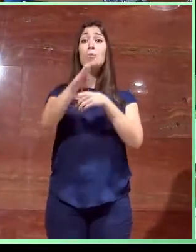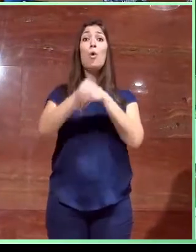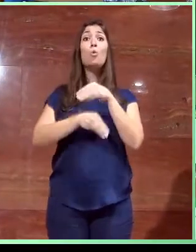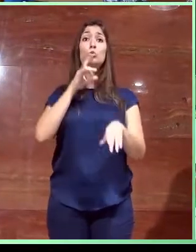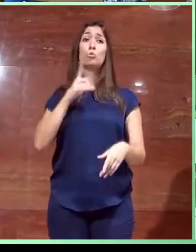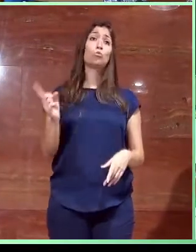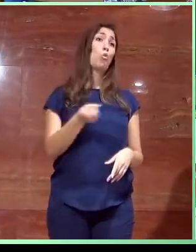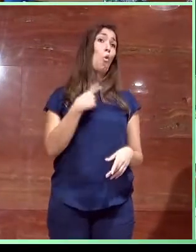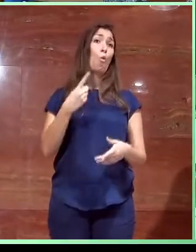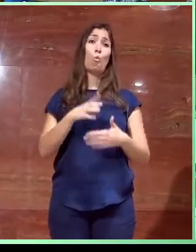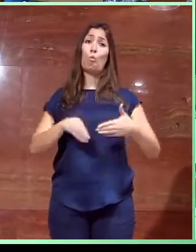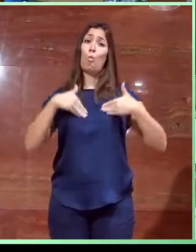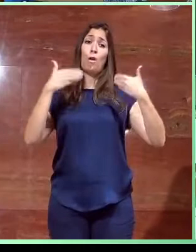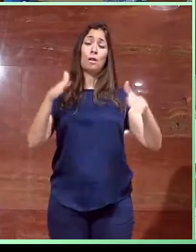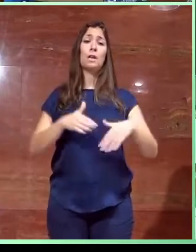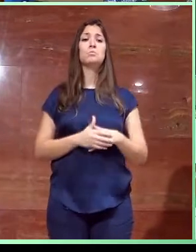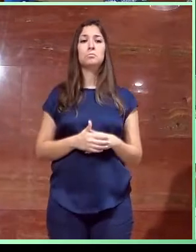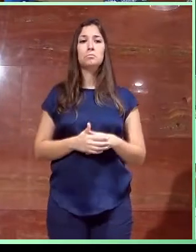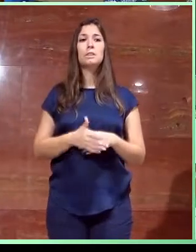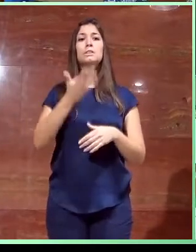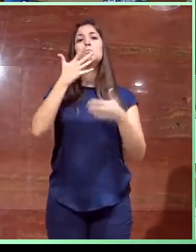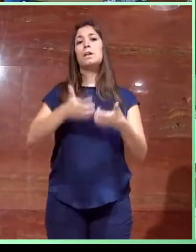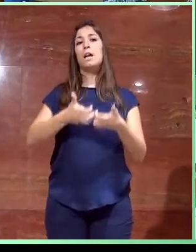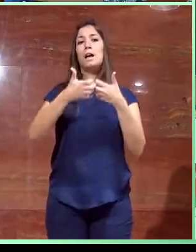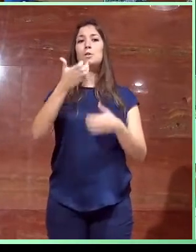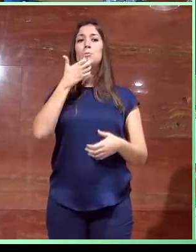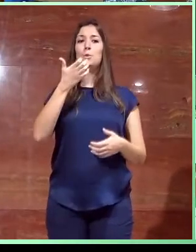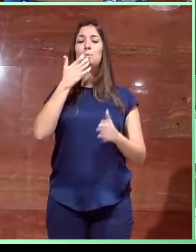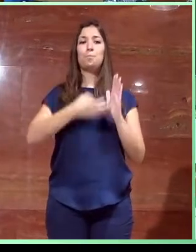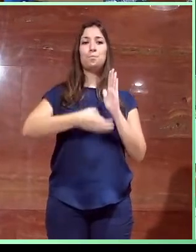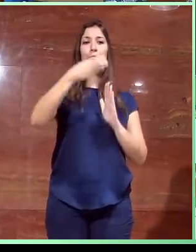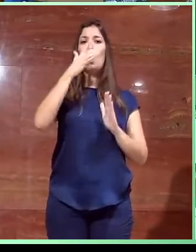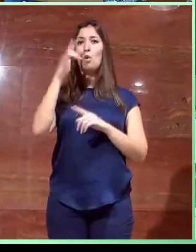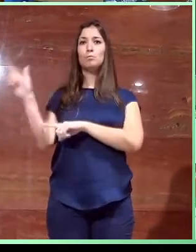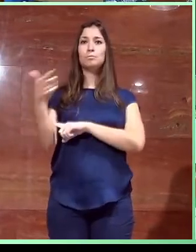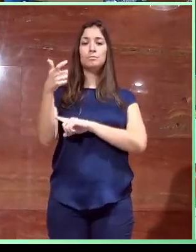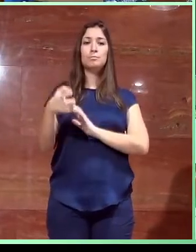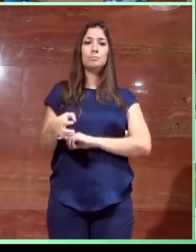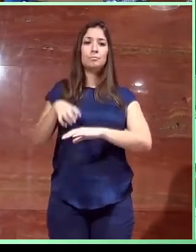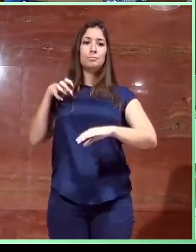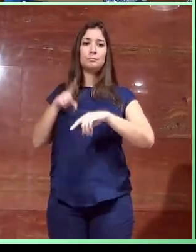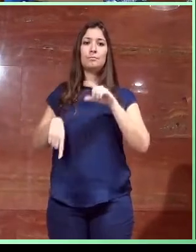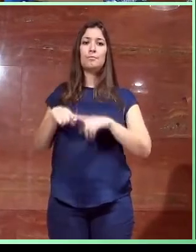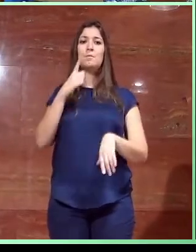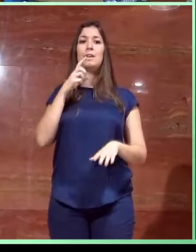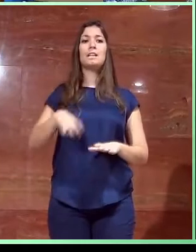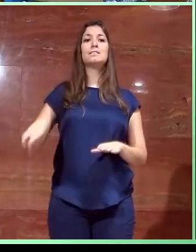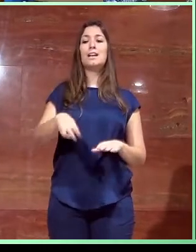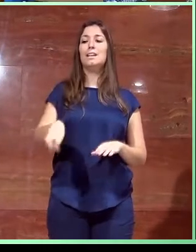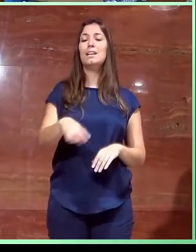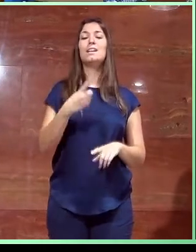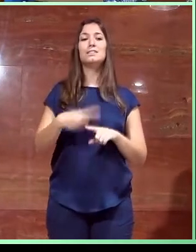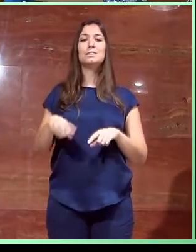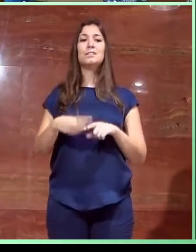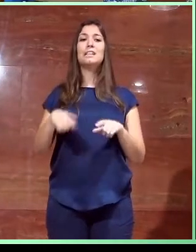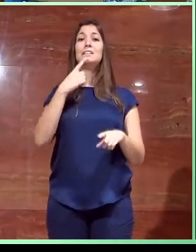absolutamente todos los usuarios, ¿no? Si colocamos un elemento mecánico, como puede ser un elevador, una plataforma elevadora de salvas escaleras, pues bueno, pues va a haber